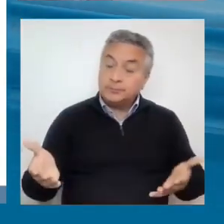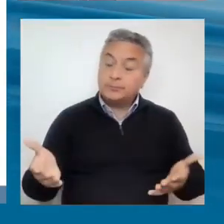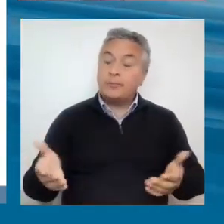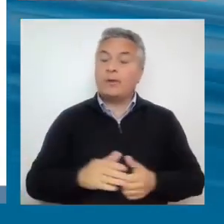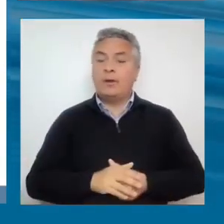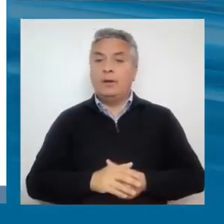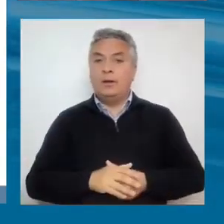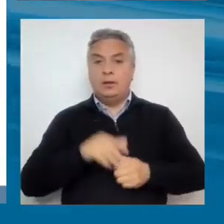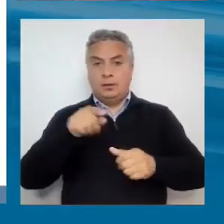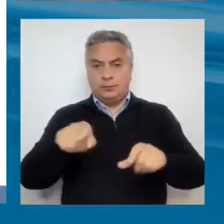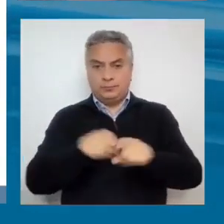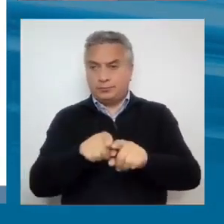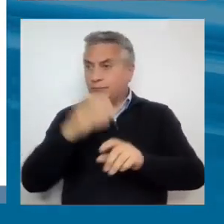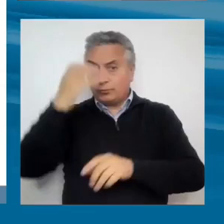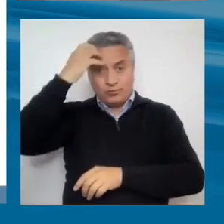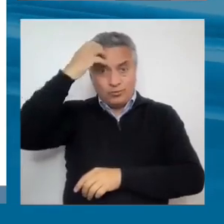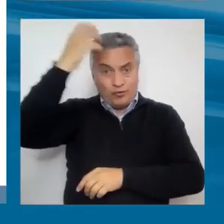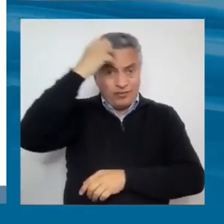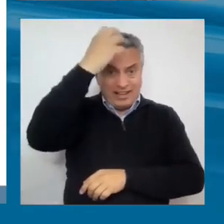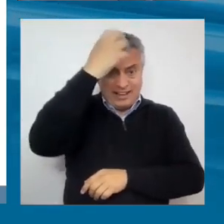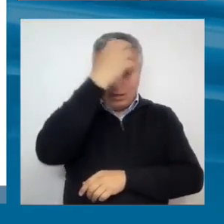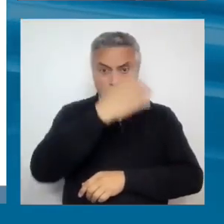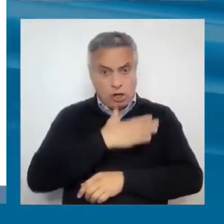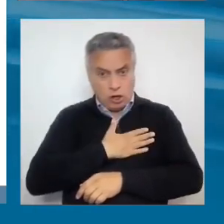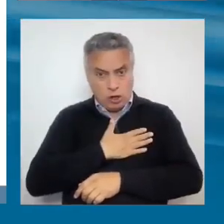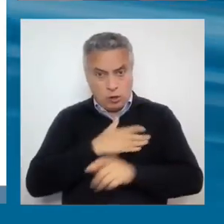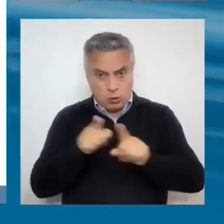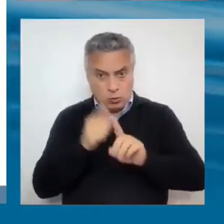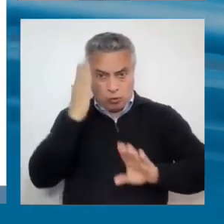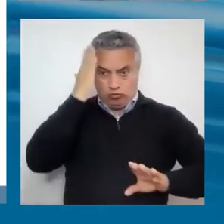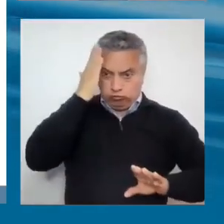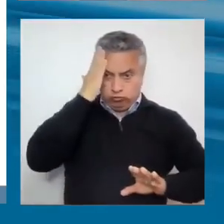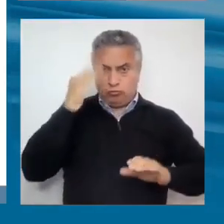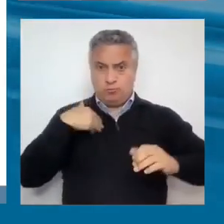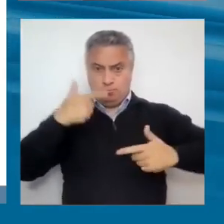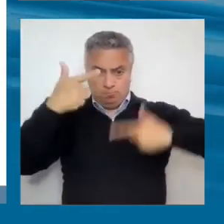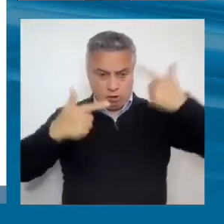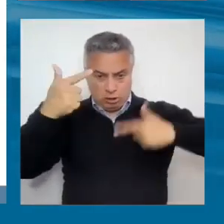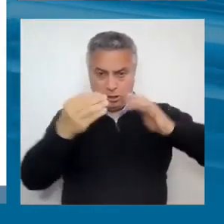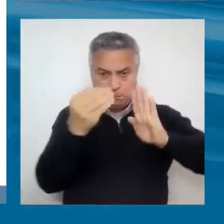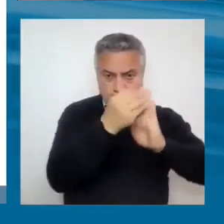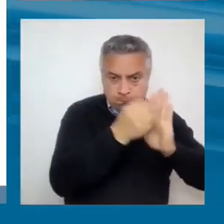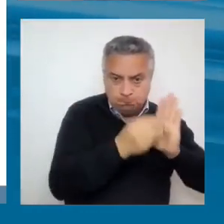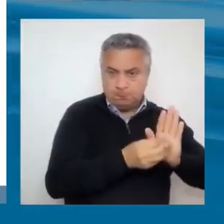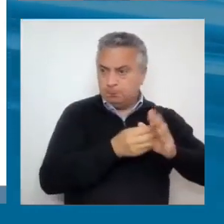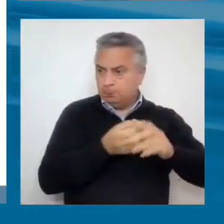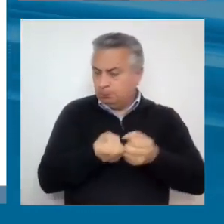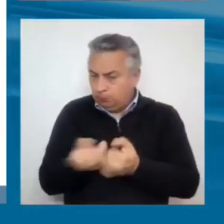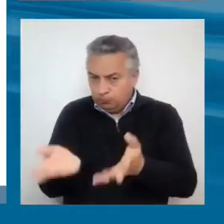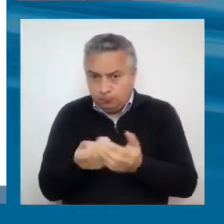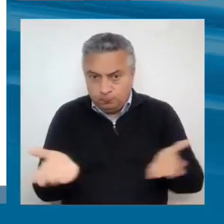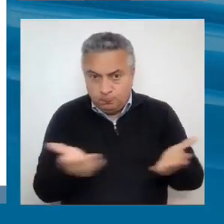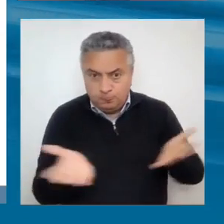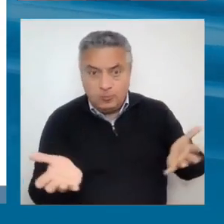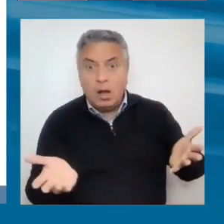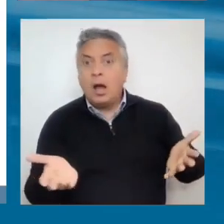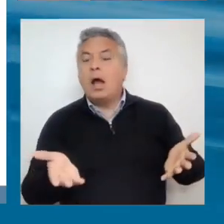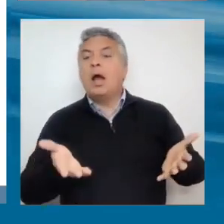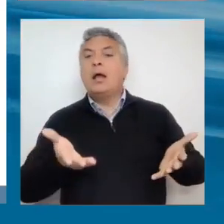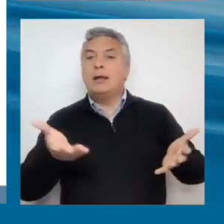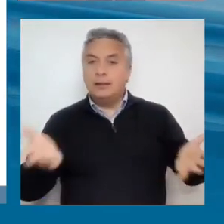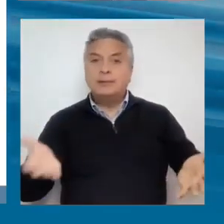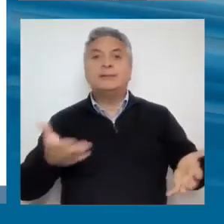capacidad de los gobiernos para implementar políticas públicas efectivas. Ya lo dije, se requieren instituciones